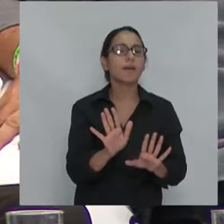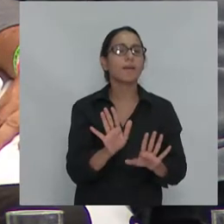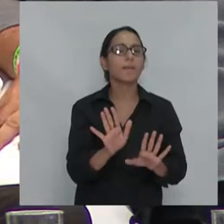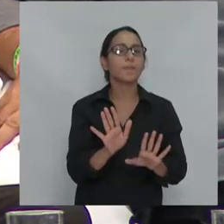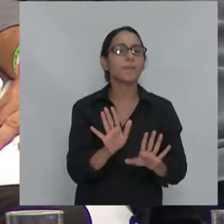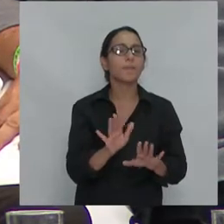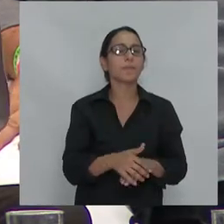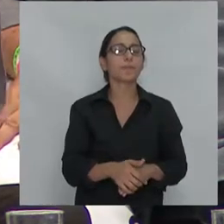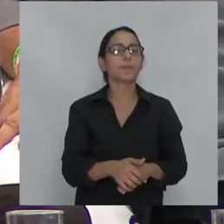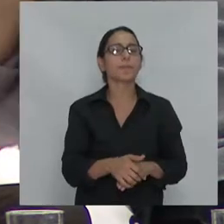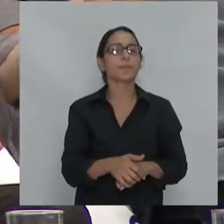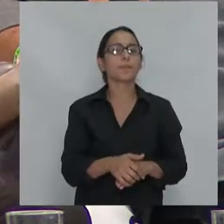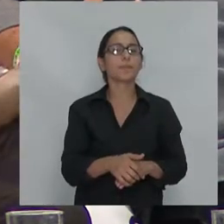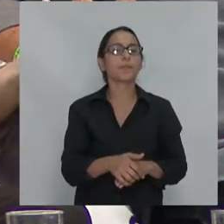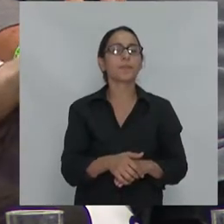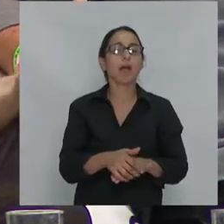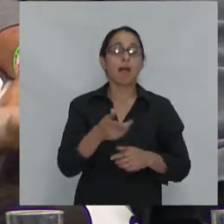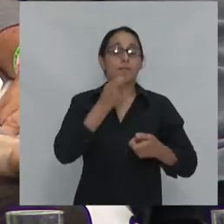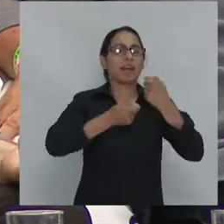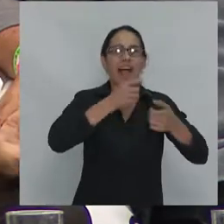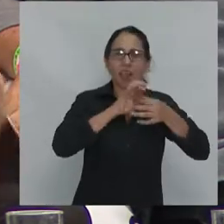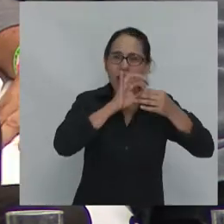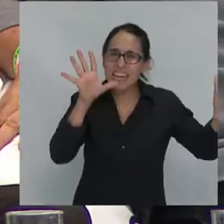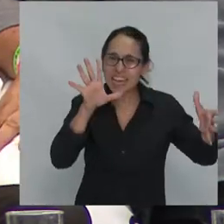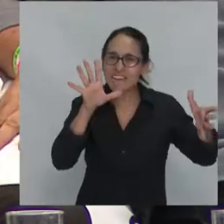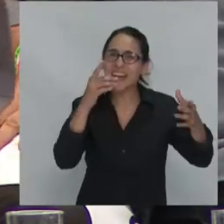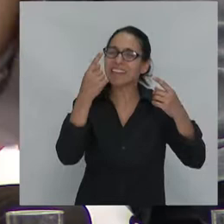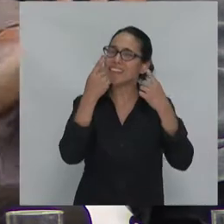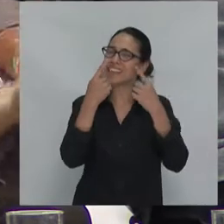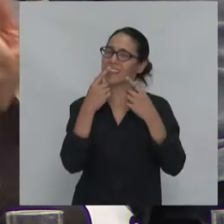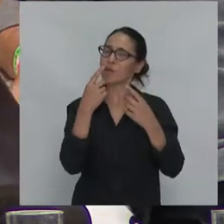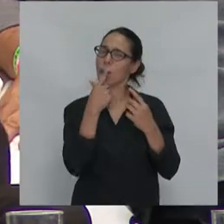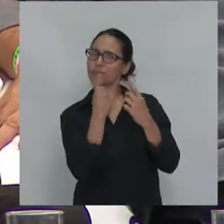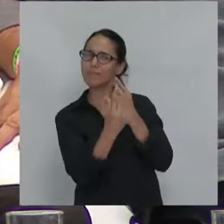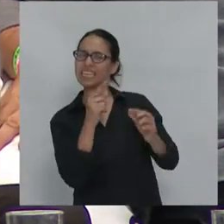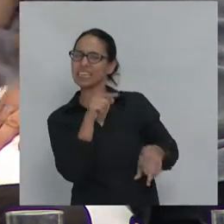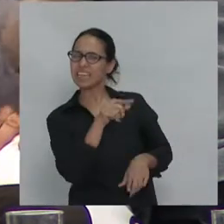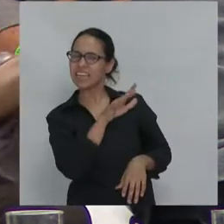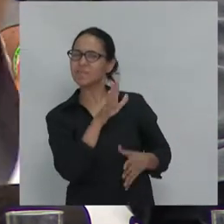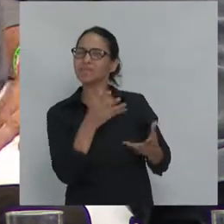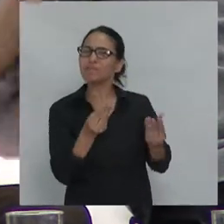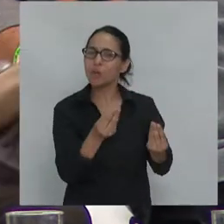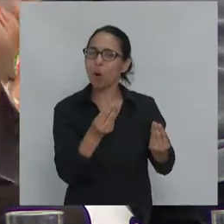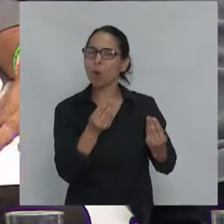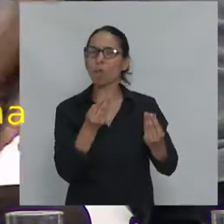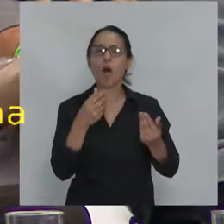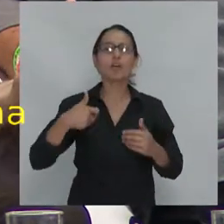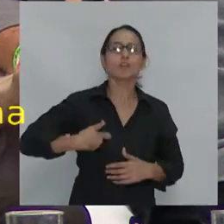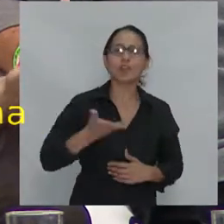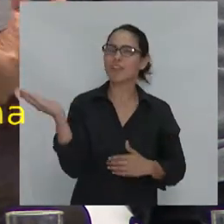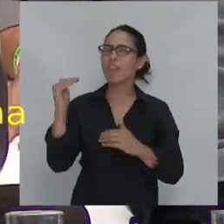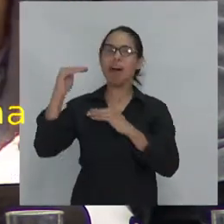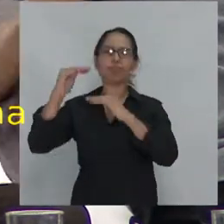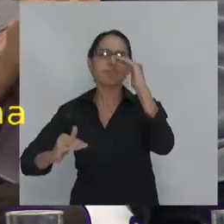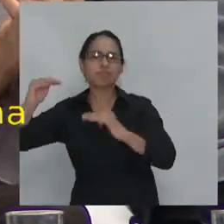libre mercado una crítica de la desigualdad social